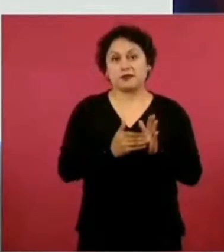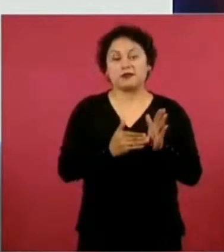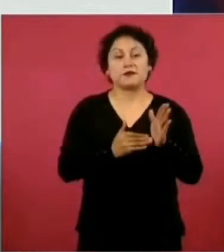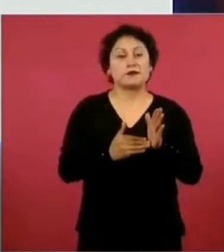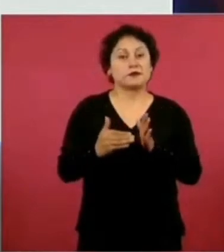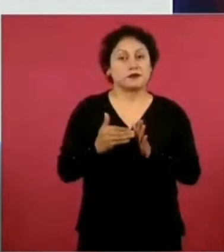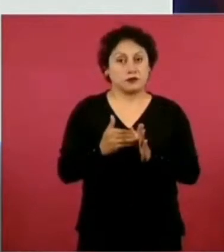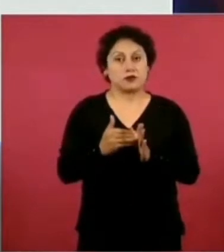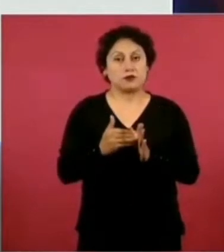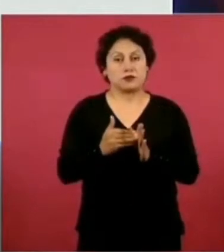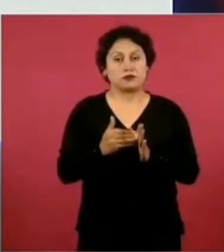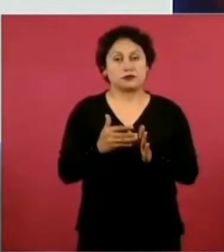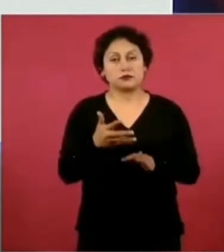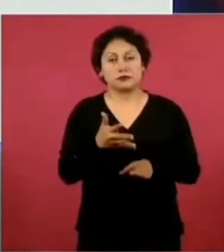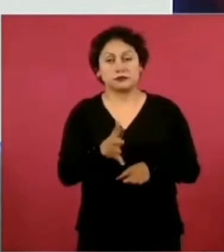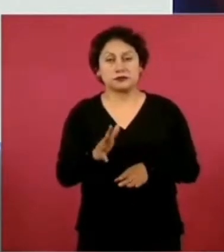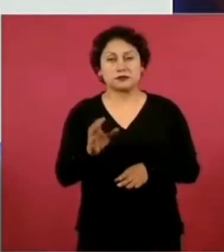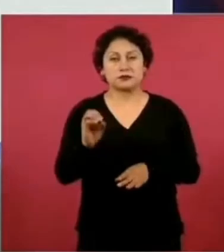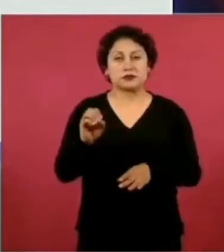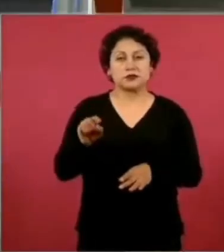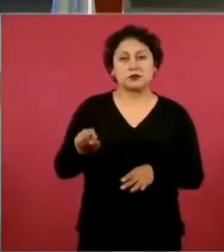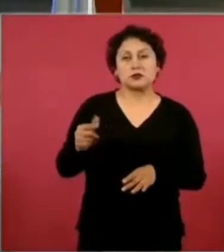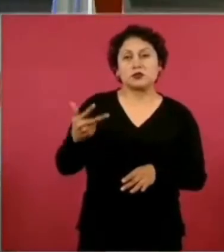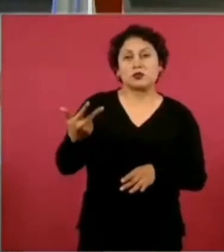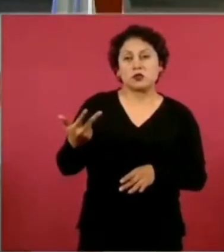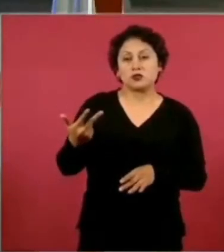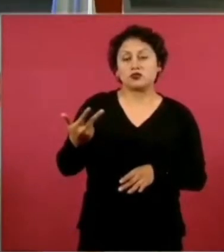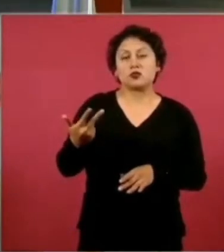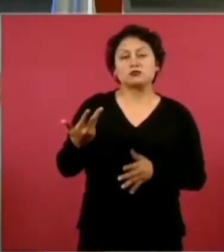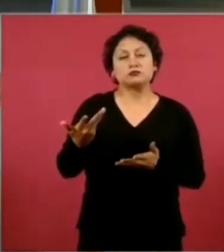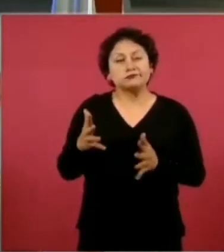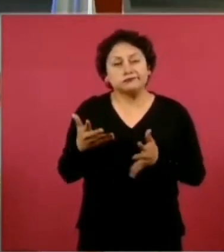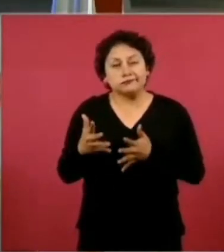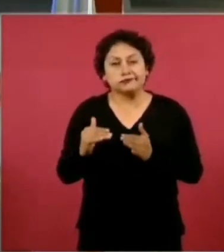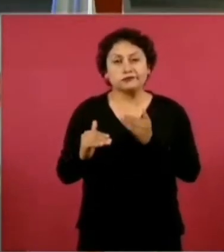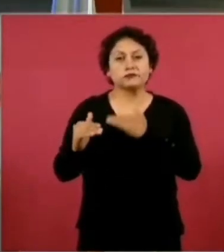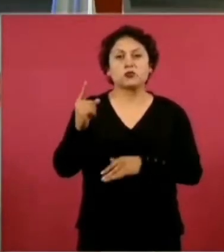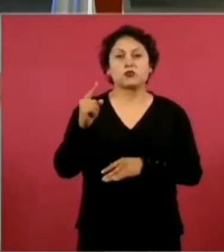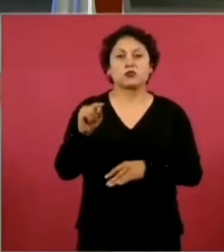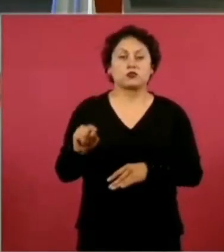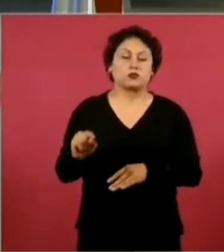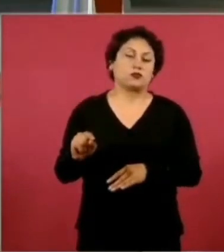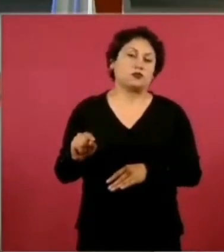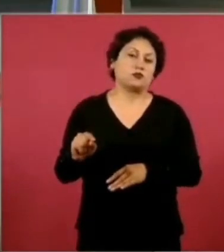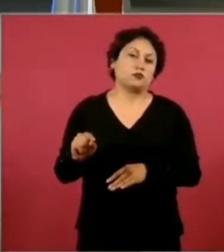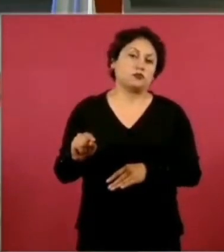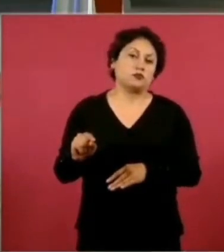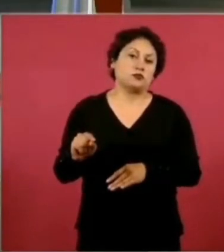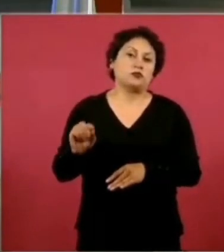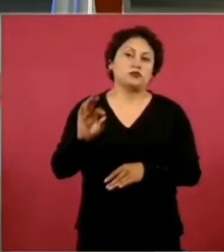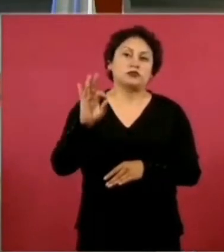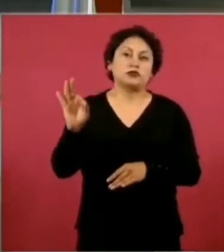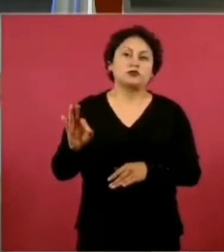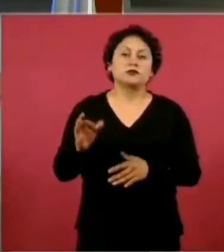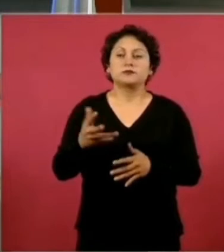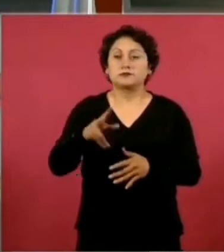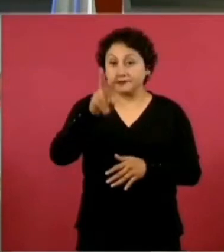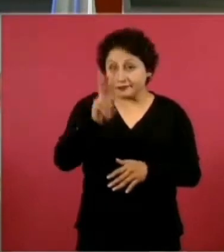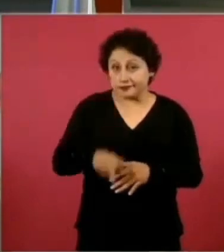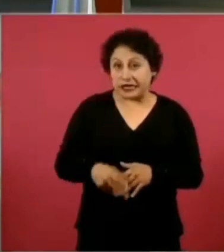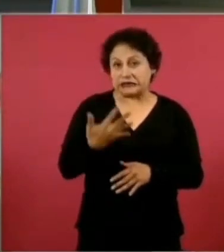términos reales, en términos nominales como cinco por ciento.